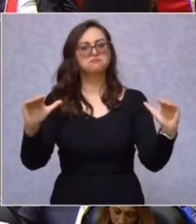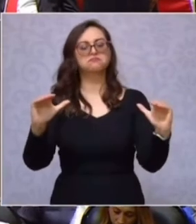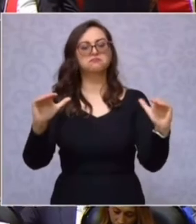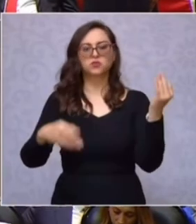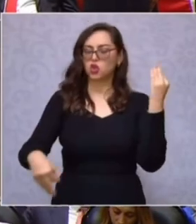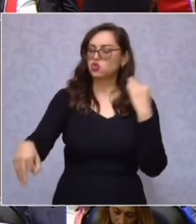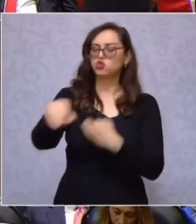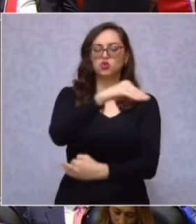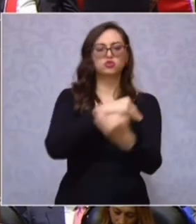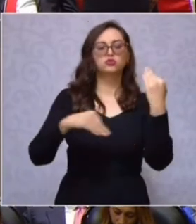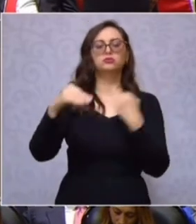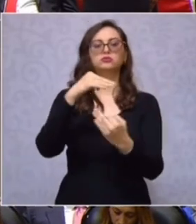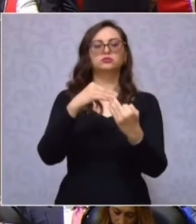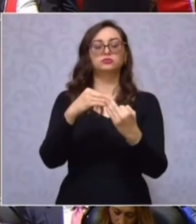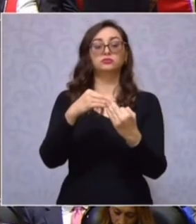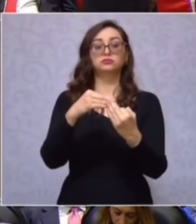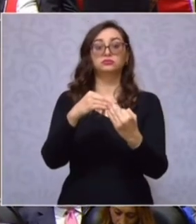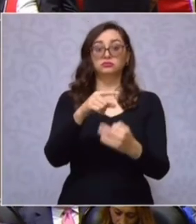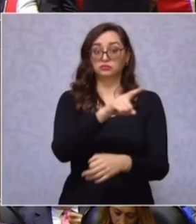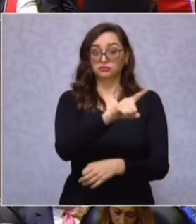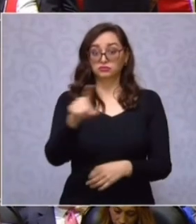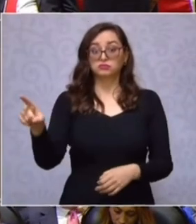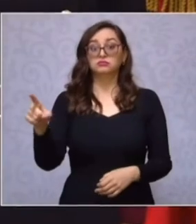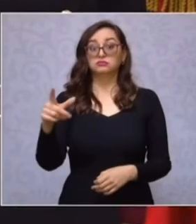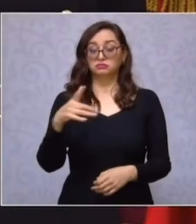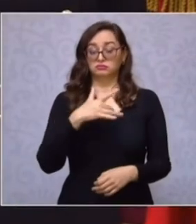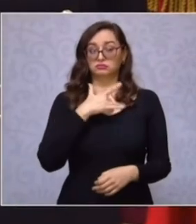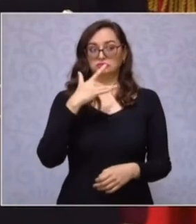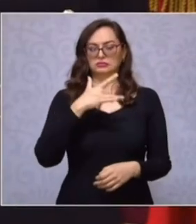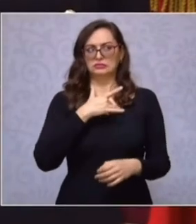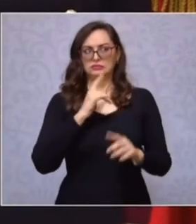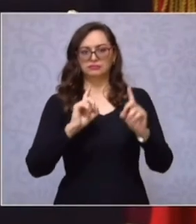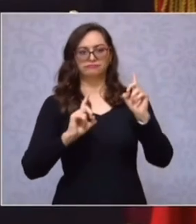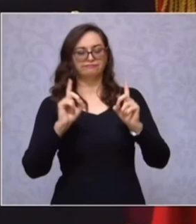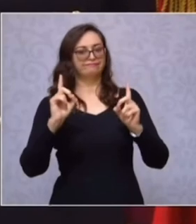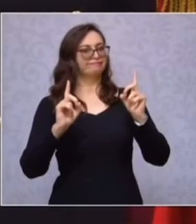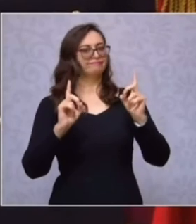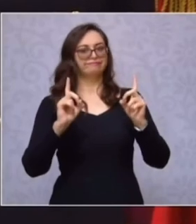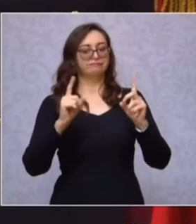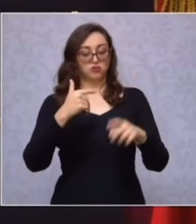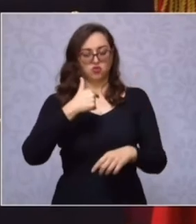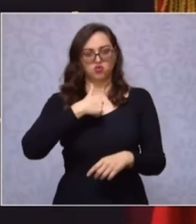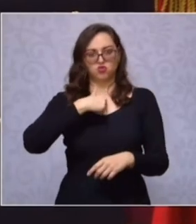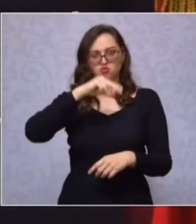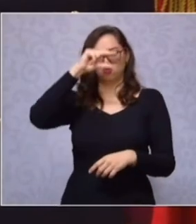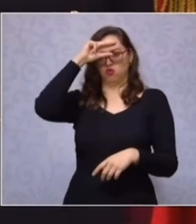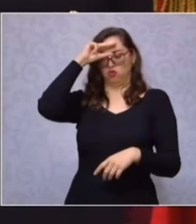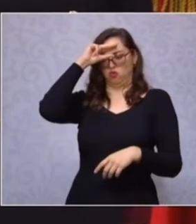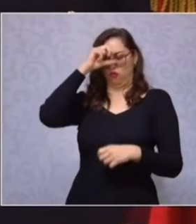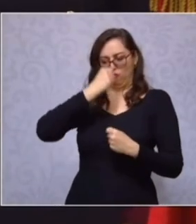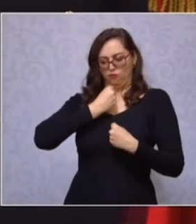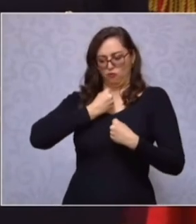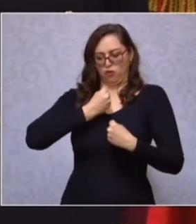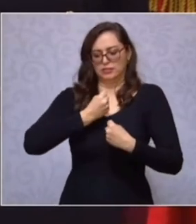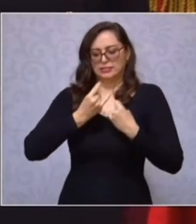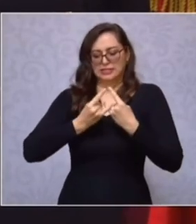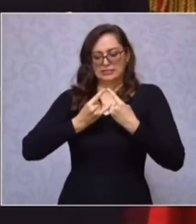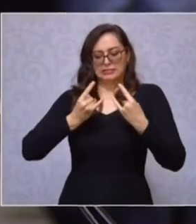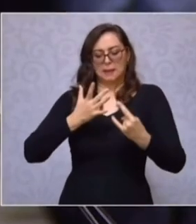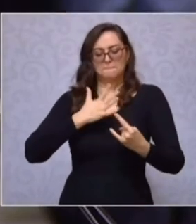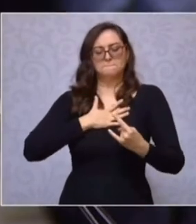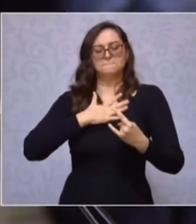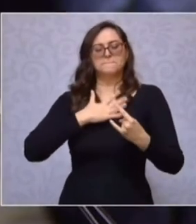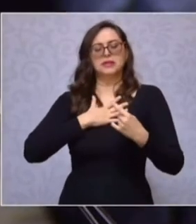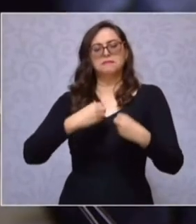de que pondré mi conocimiento, mi fuerza, mi historia y mi vida